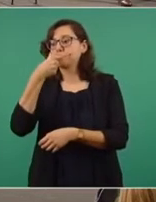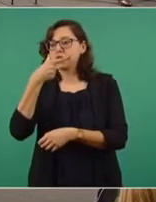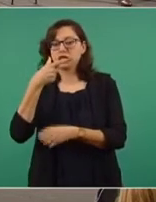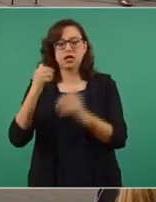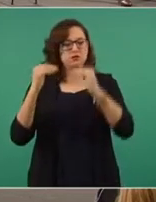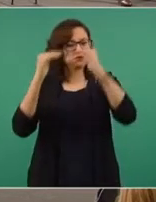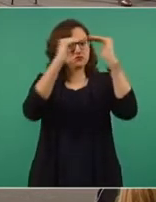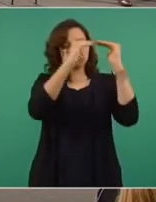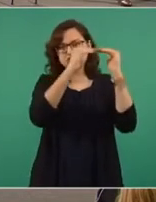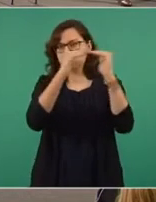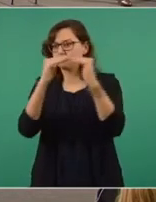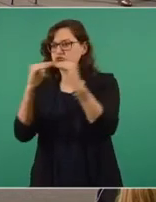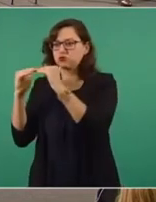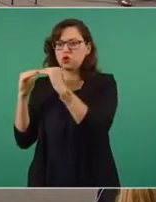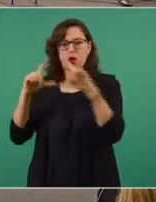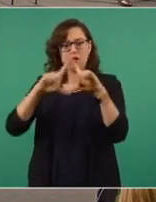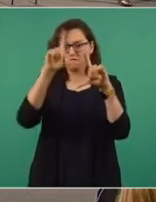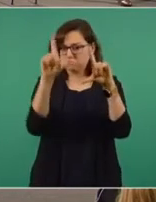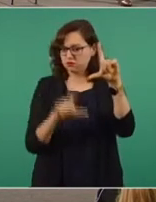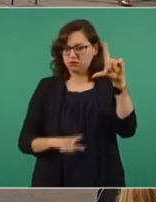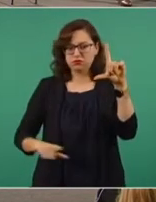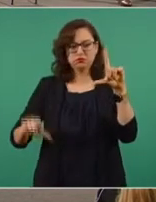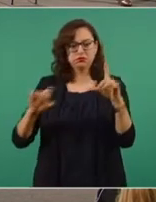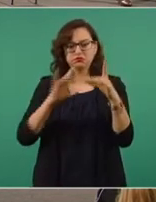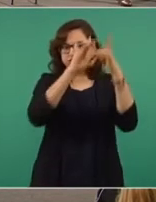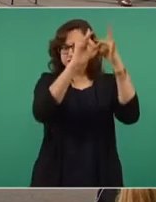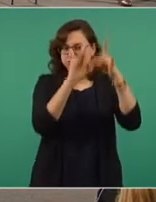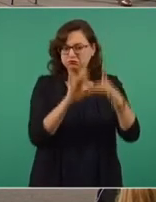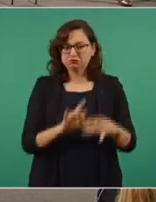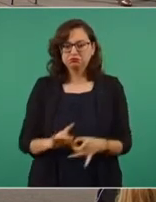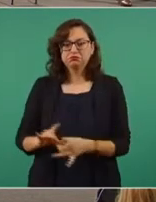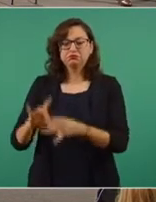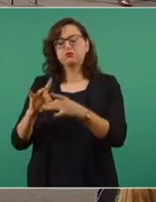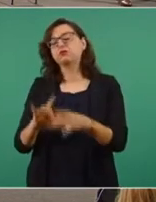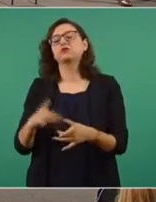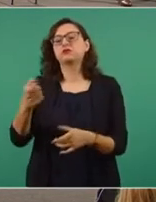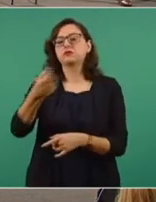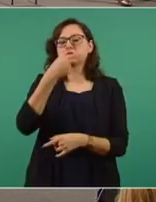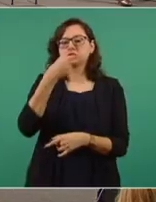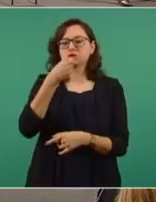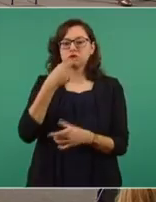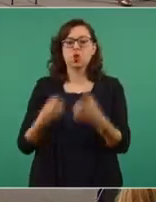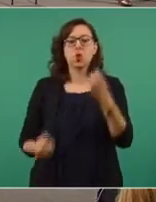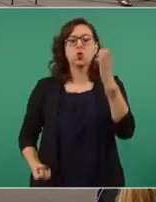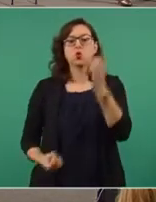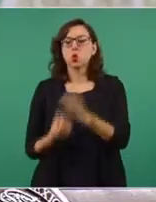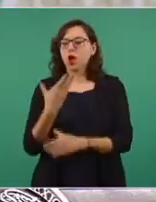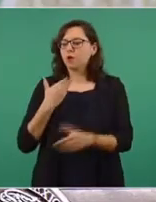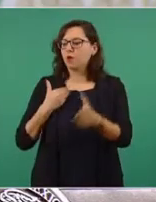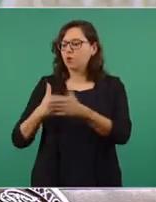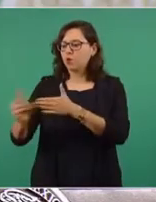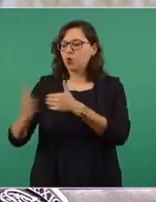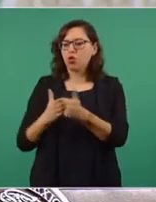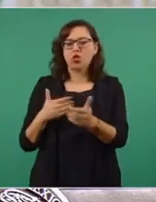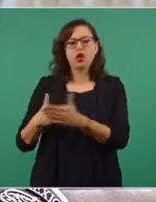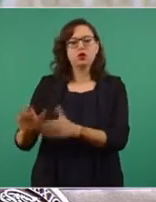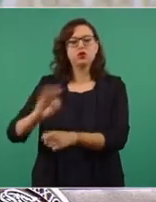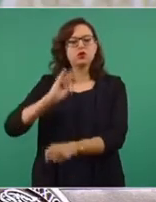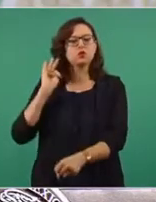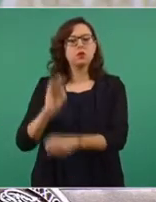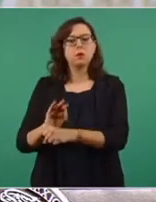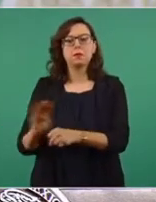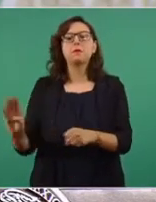mismos padecimientos, medicamentos más eficaces y apropiados para las necesidades de la población